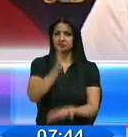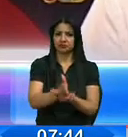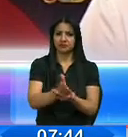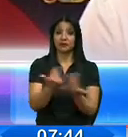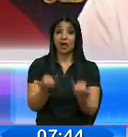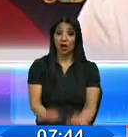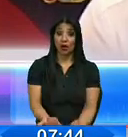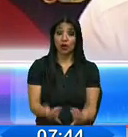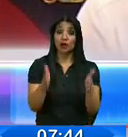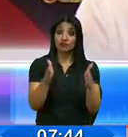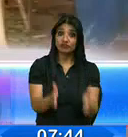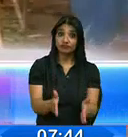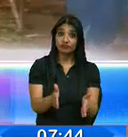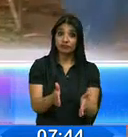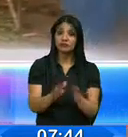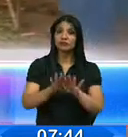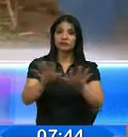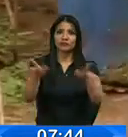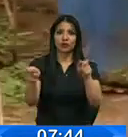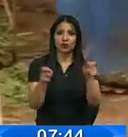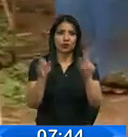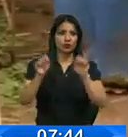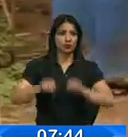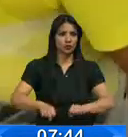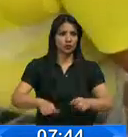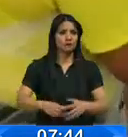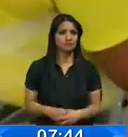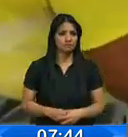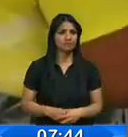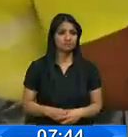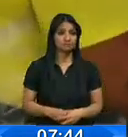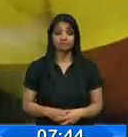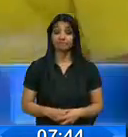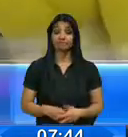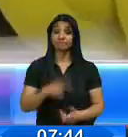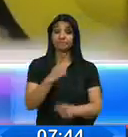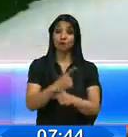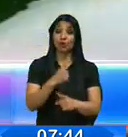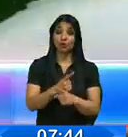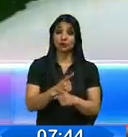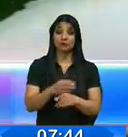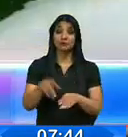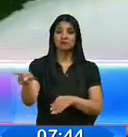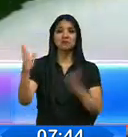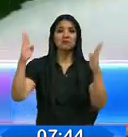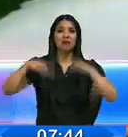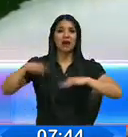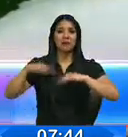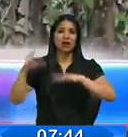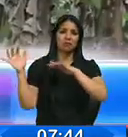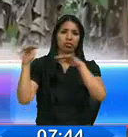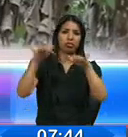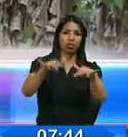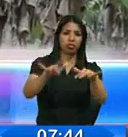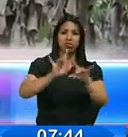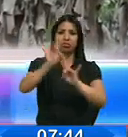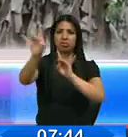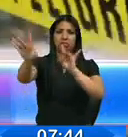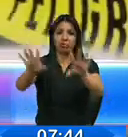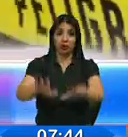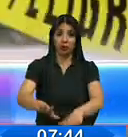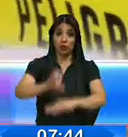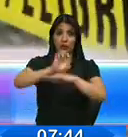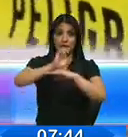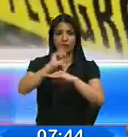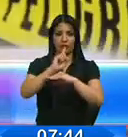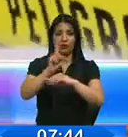estamos en la etapa de exclusión. Solo una acción sinérgica ha permitido que el mal de Panamá no cruce al Ecuador. Han confluido